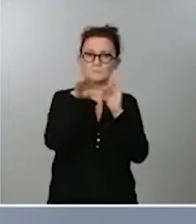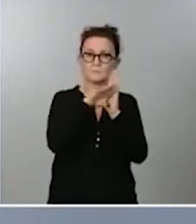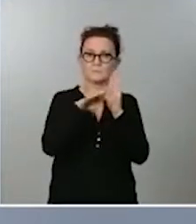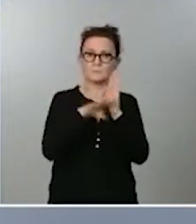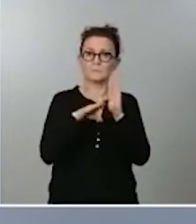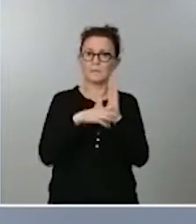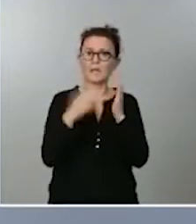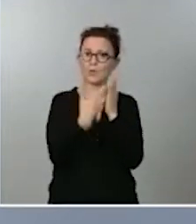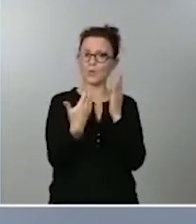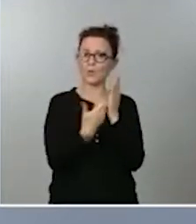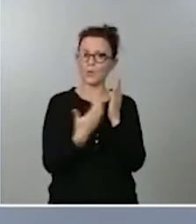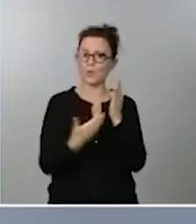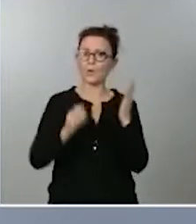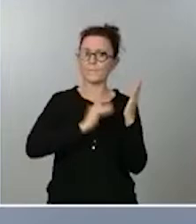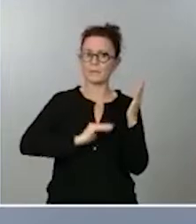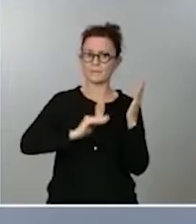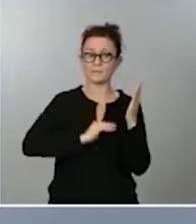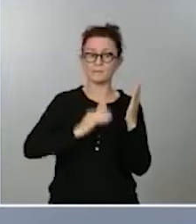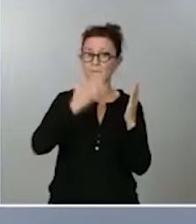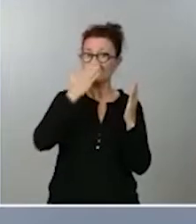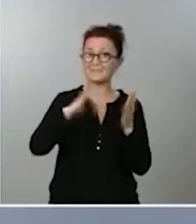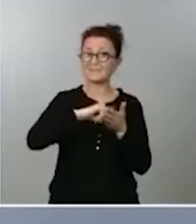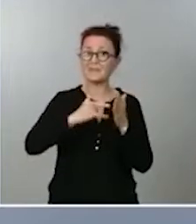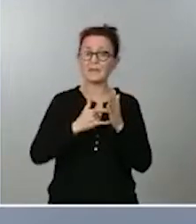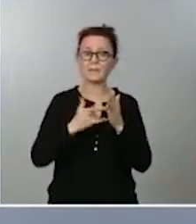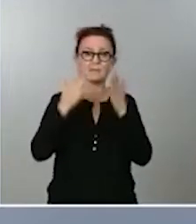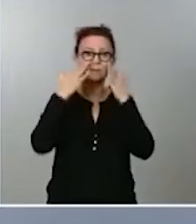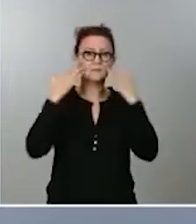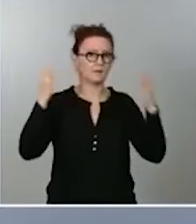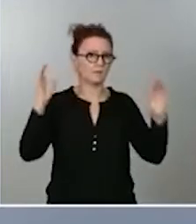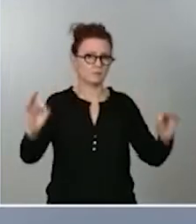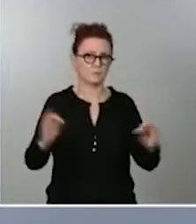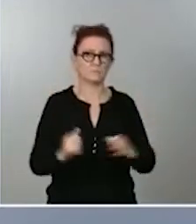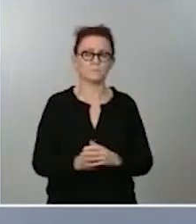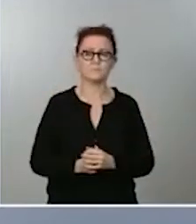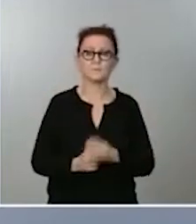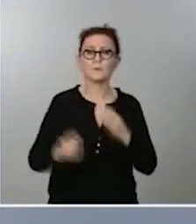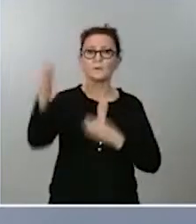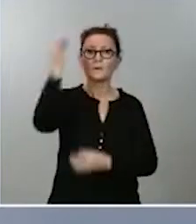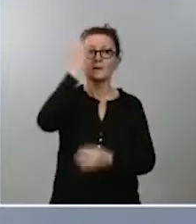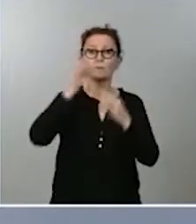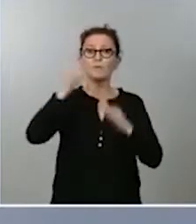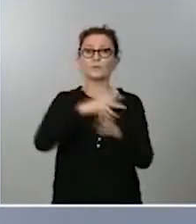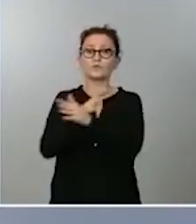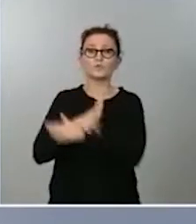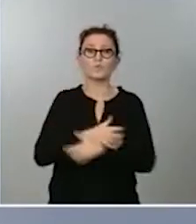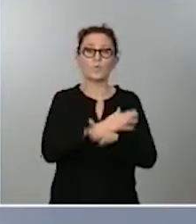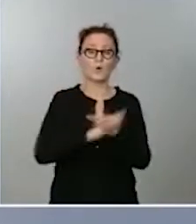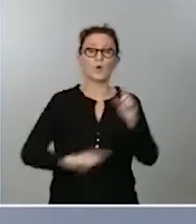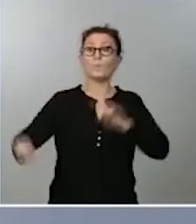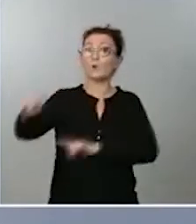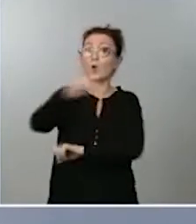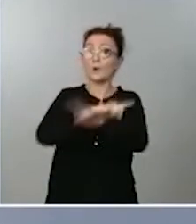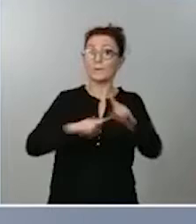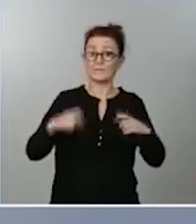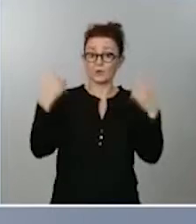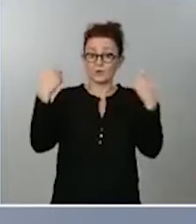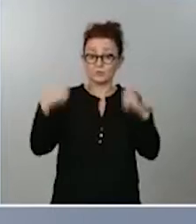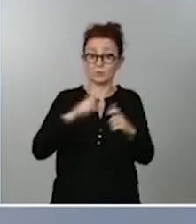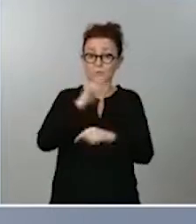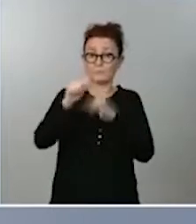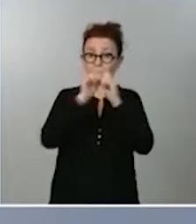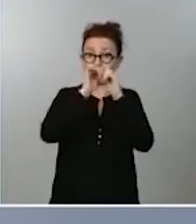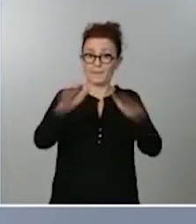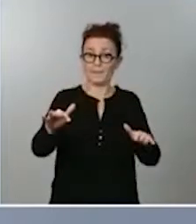y yo creo que es impecable técnicamente. Sobre los datos de juego problemático para esta etapa de la pandemia no tenemos todavía,